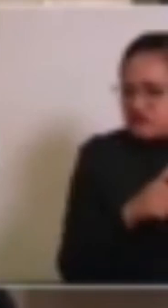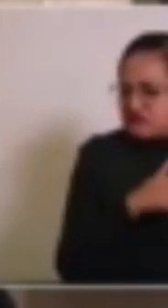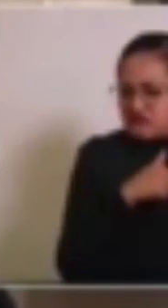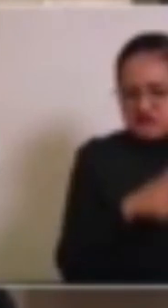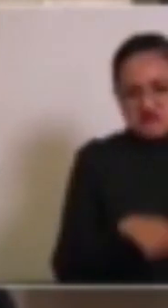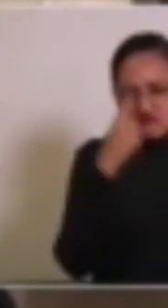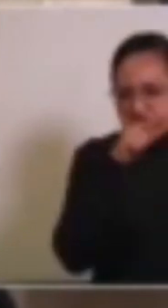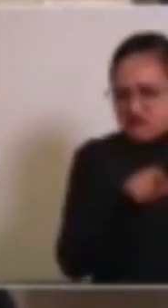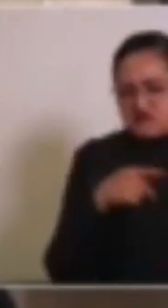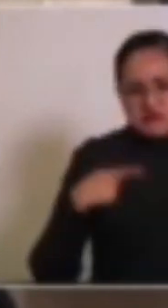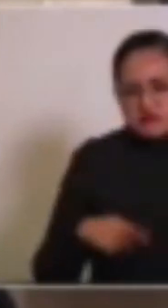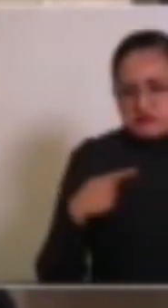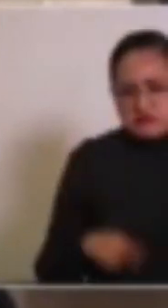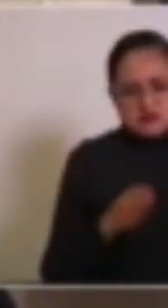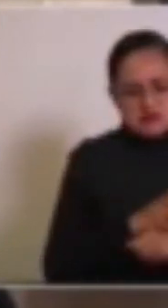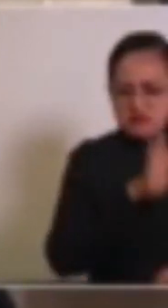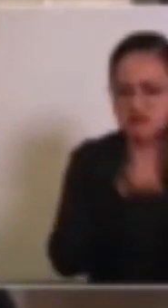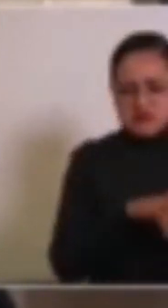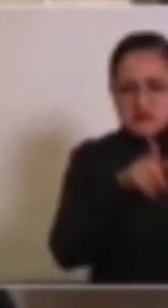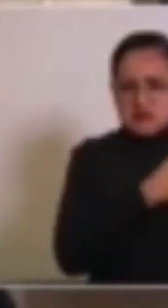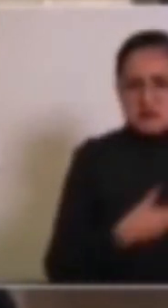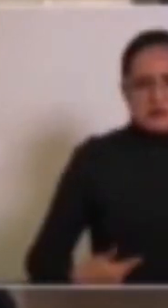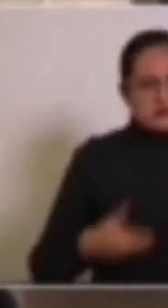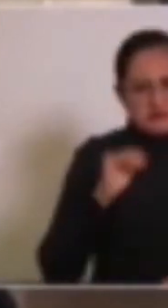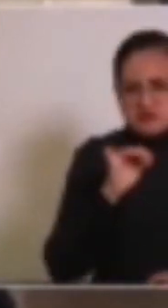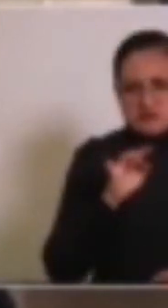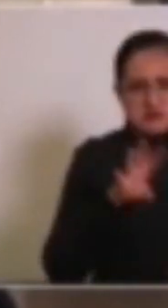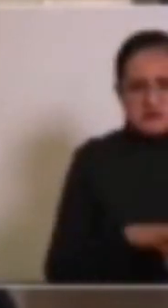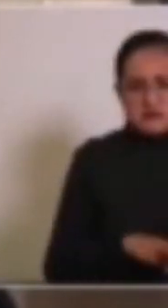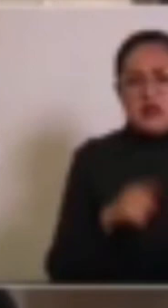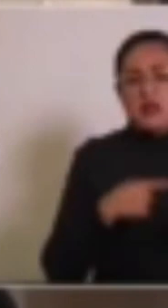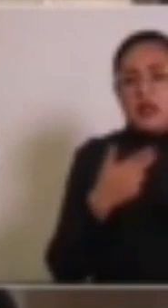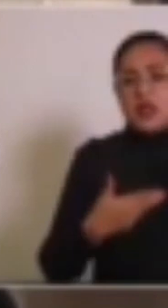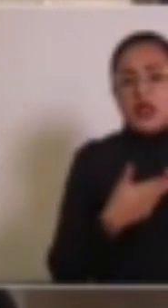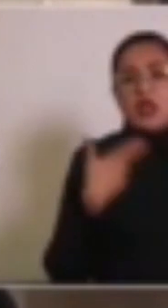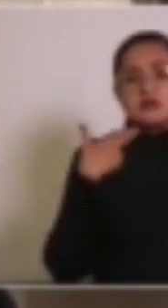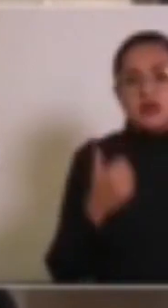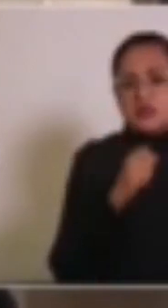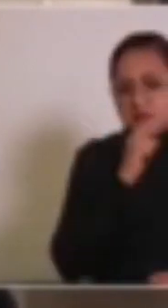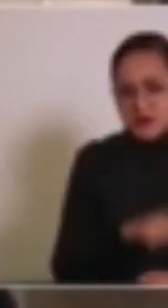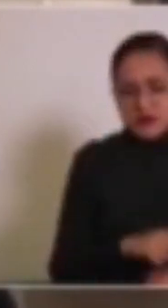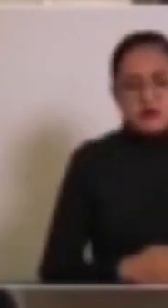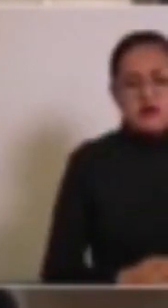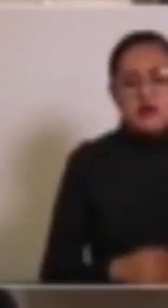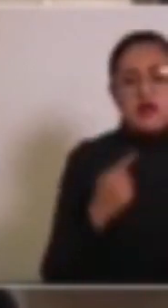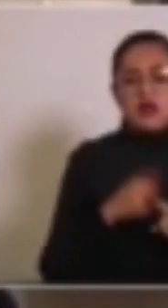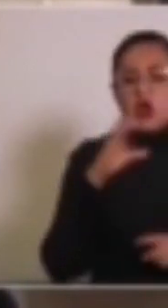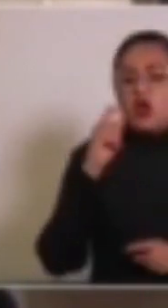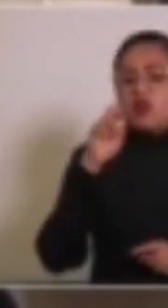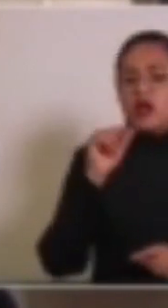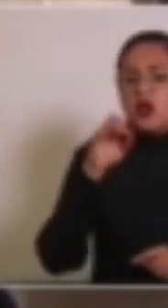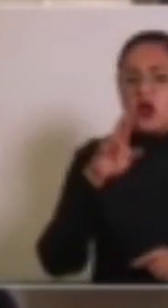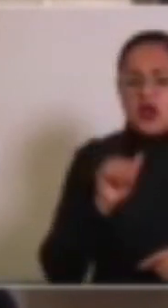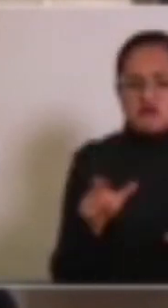Está detenido el presidente, el regidor de Hacienda, la Contralora.